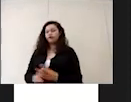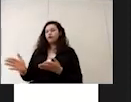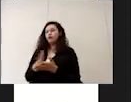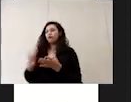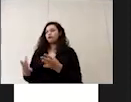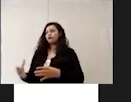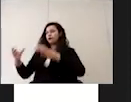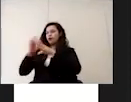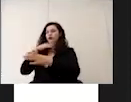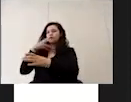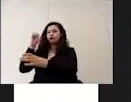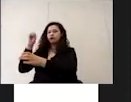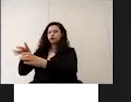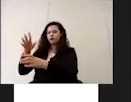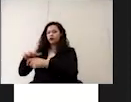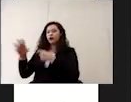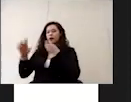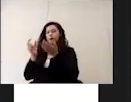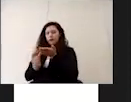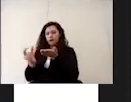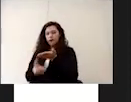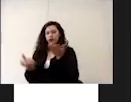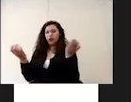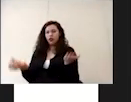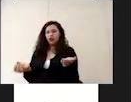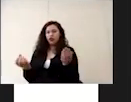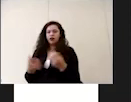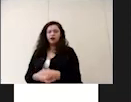de preferencia de pedal o de columpio